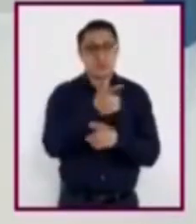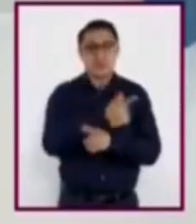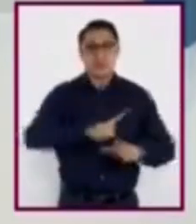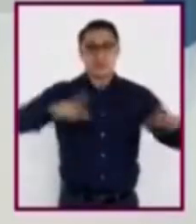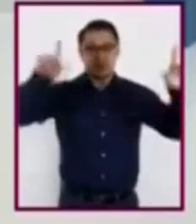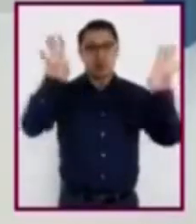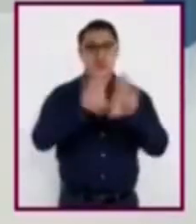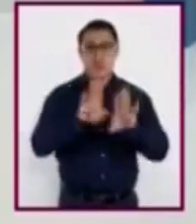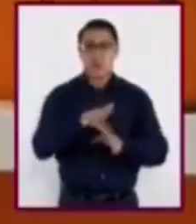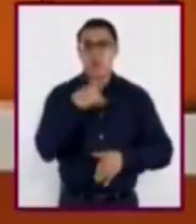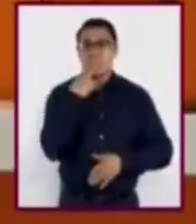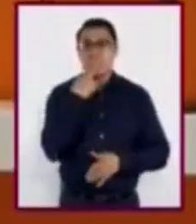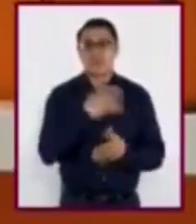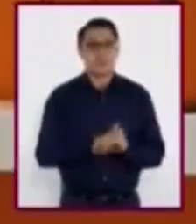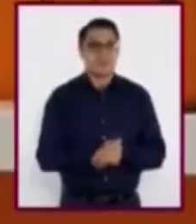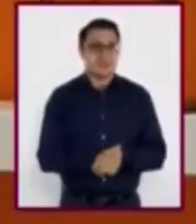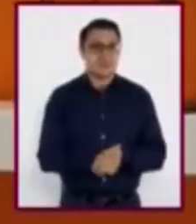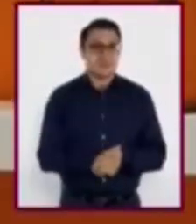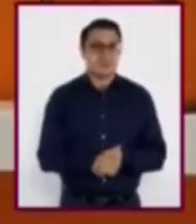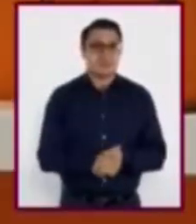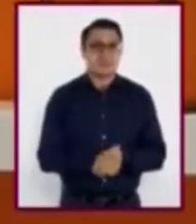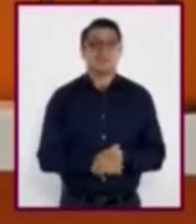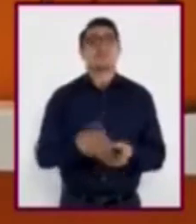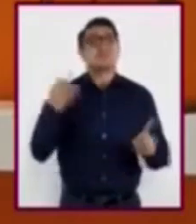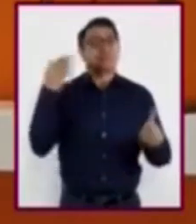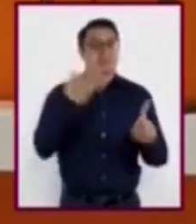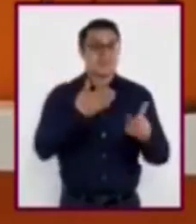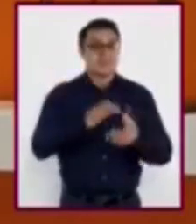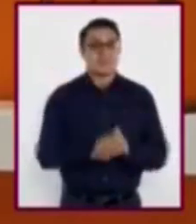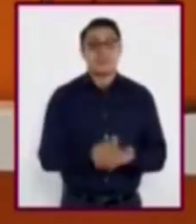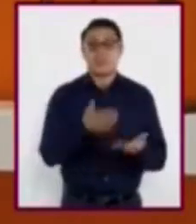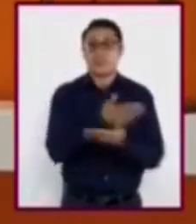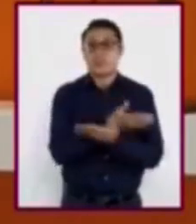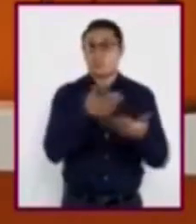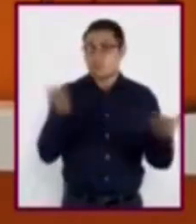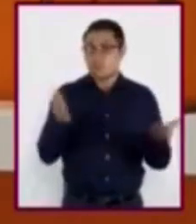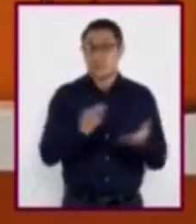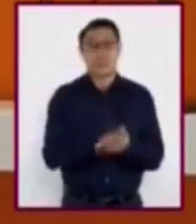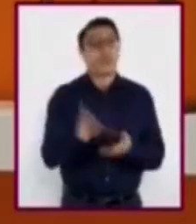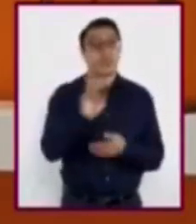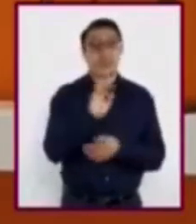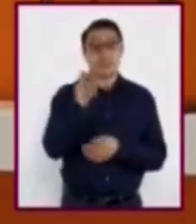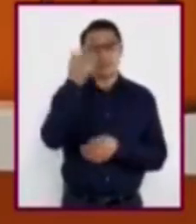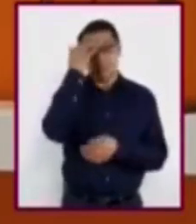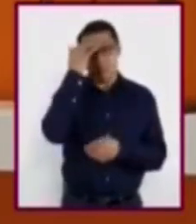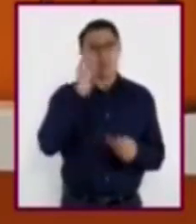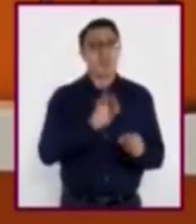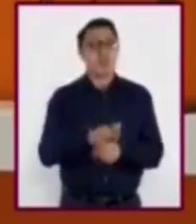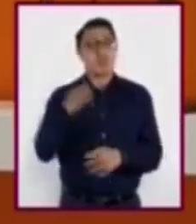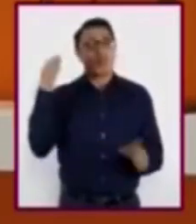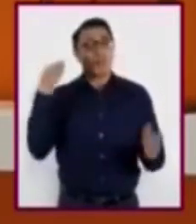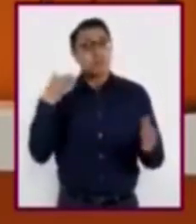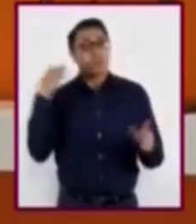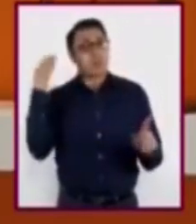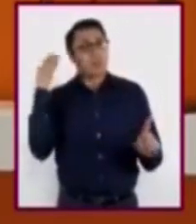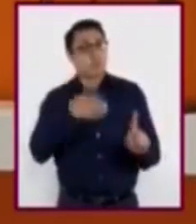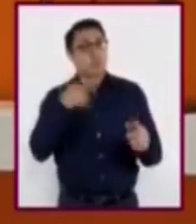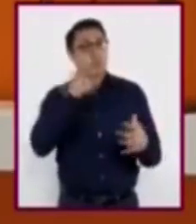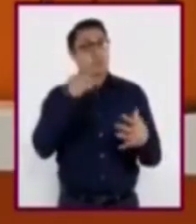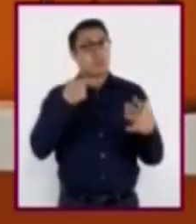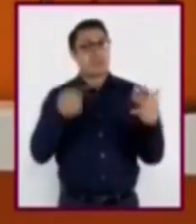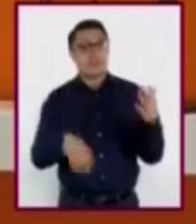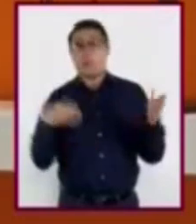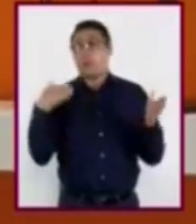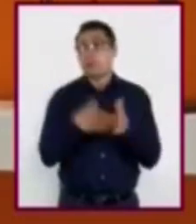ejercen. El propósito es que ustedes reconozcan los desafíos y las tensiones que